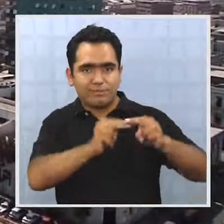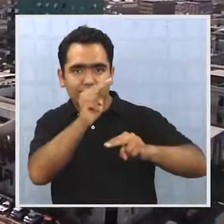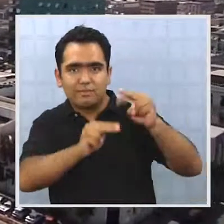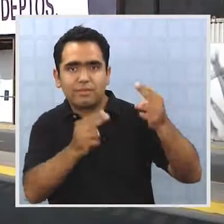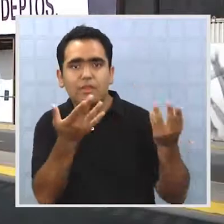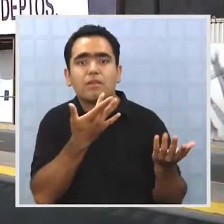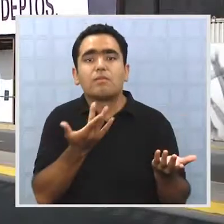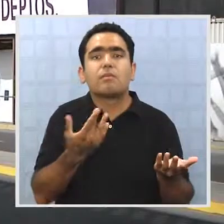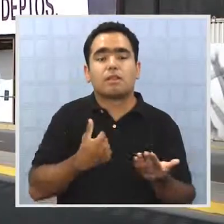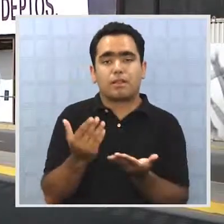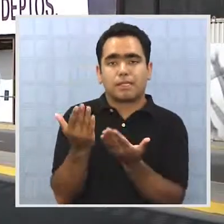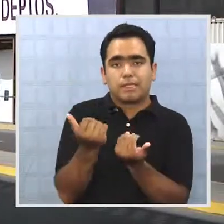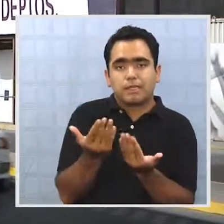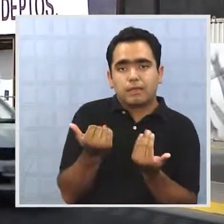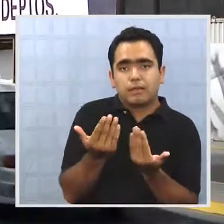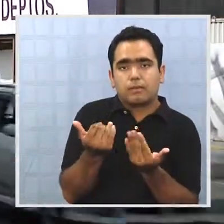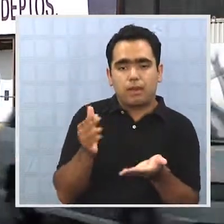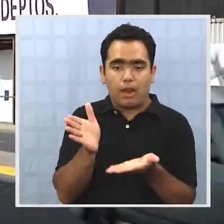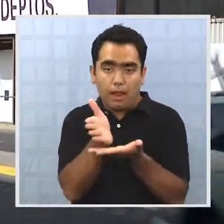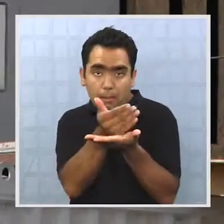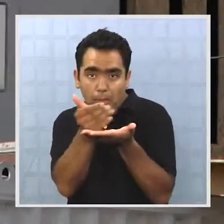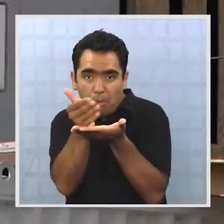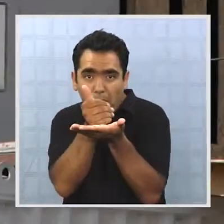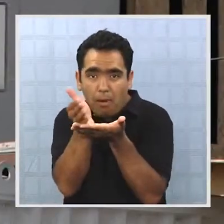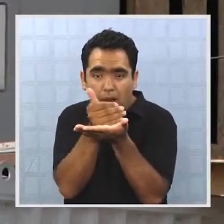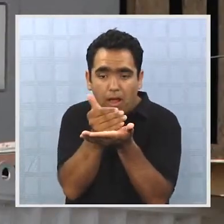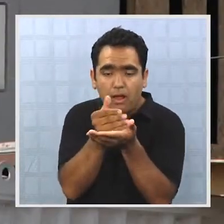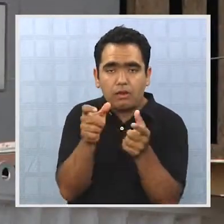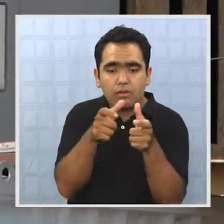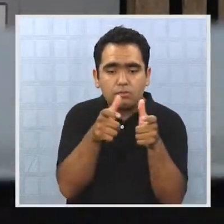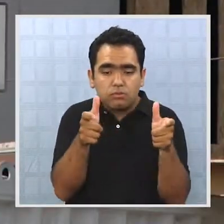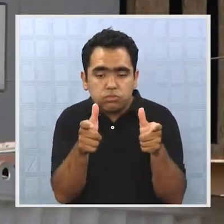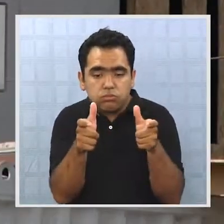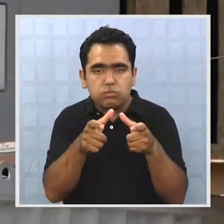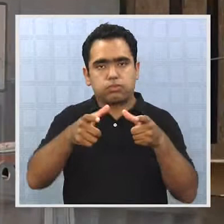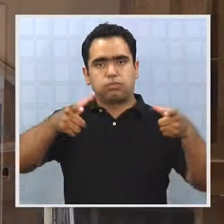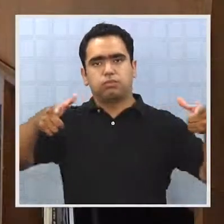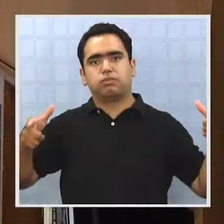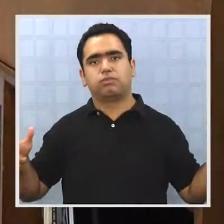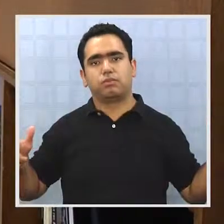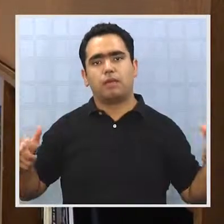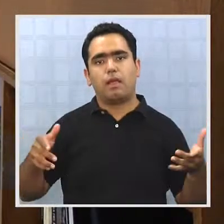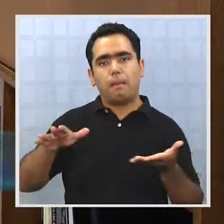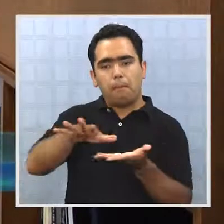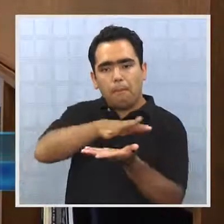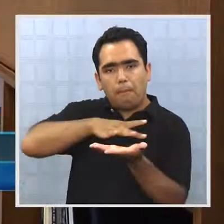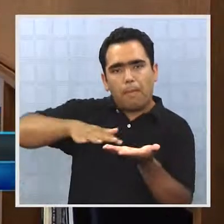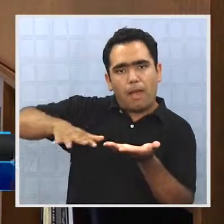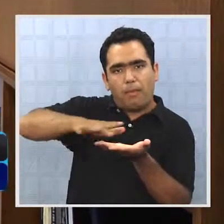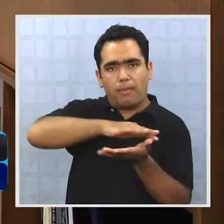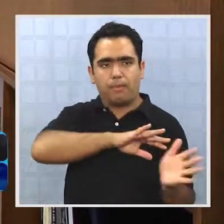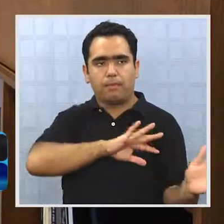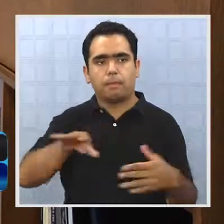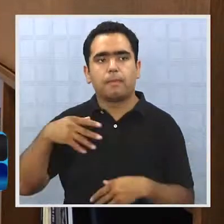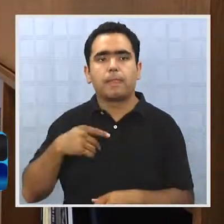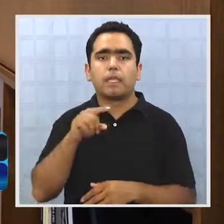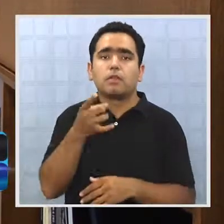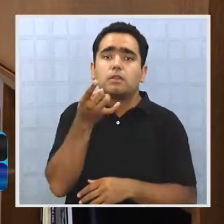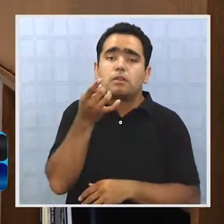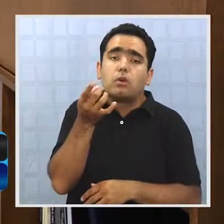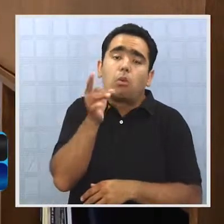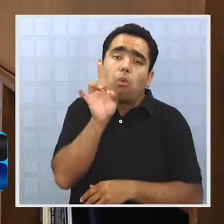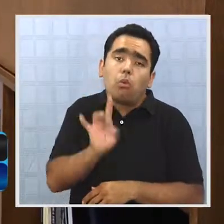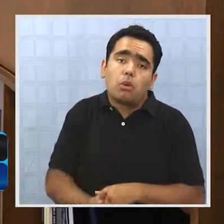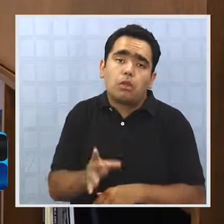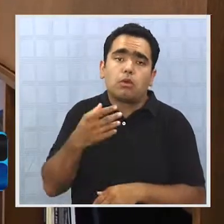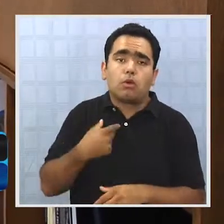infraestructura, por lo que se está a la espera de la ampliación del plano regulador. Sin duda, lo indispensable es poder coordinar